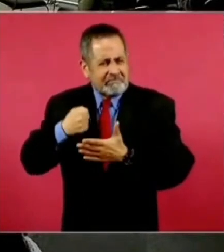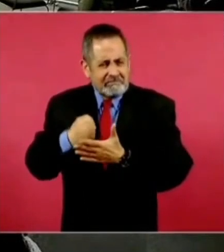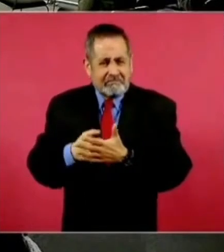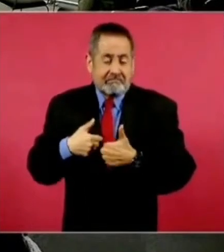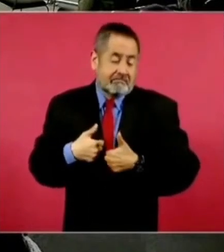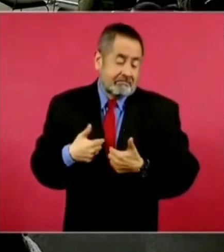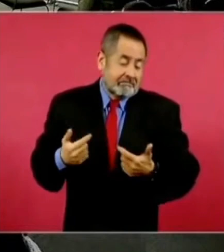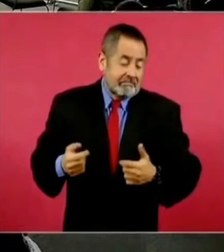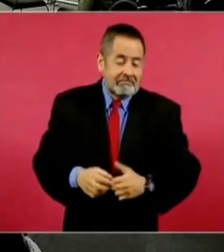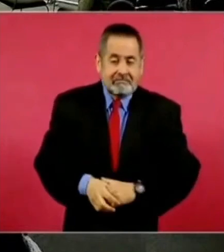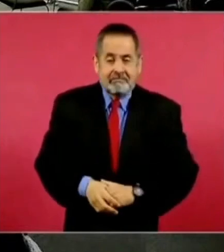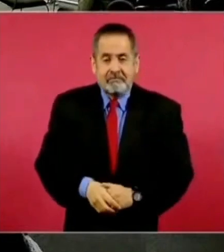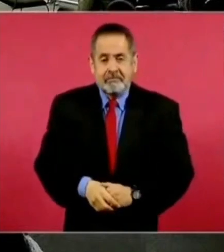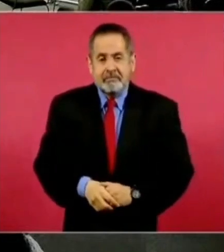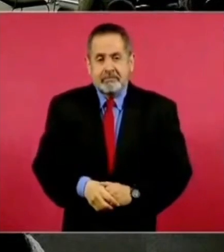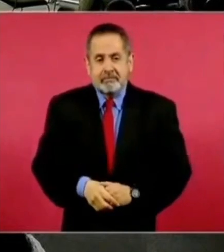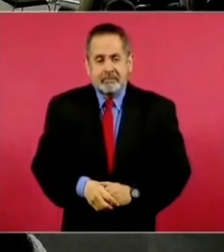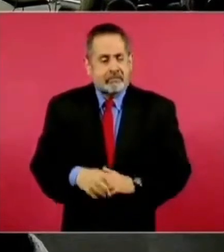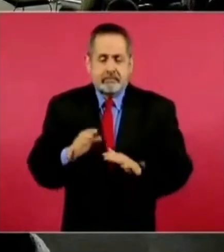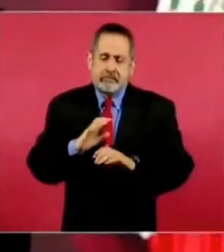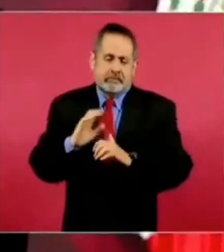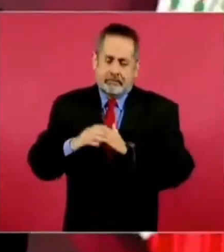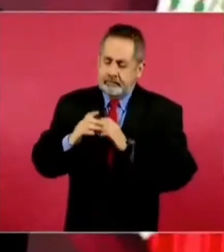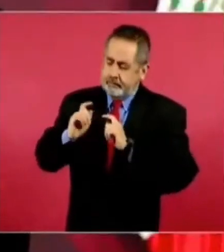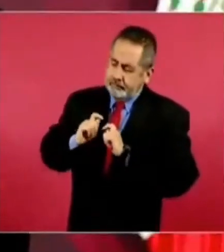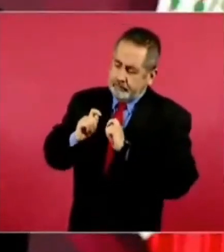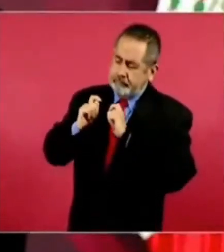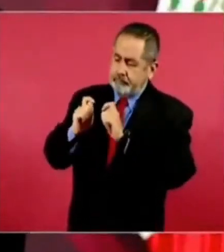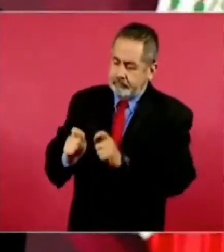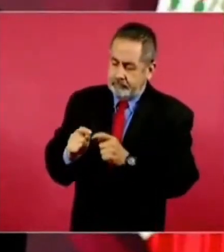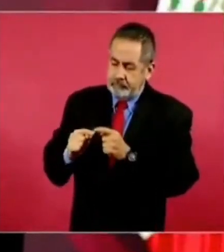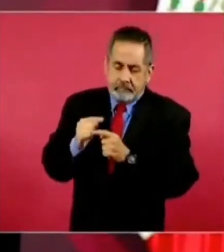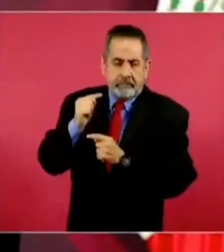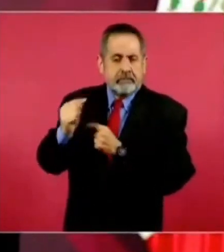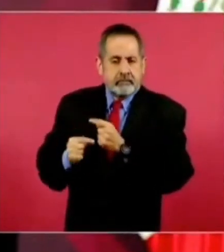tiene que haber relevo generacional